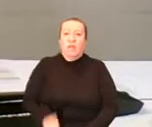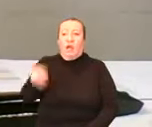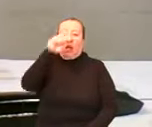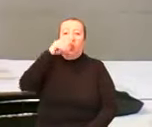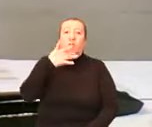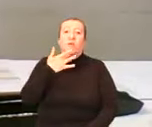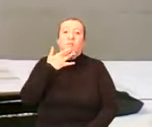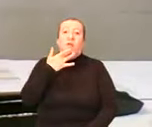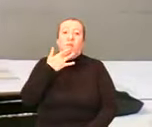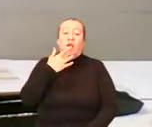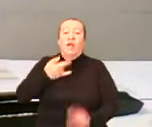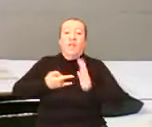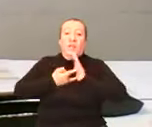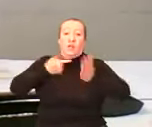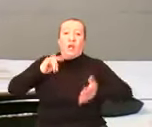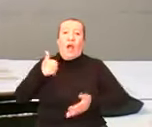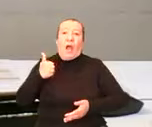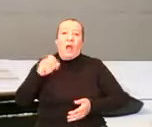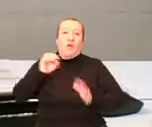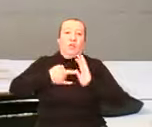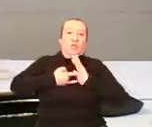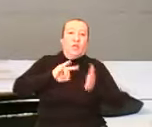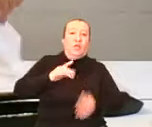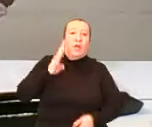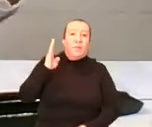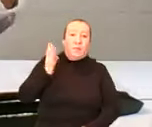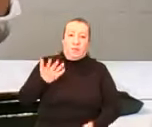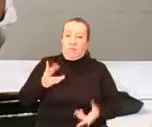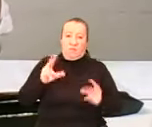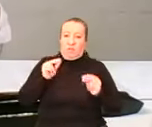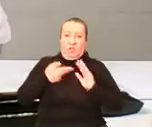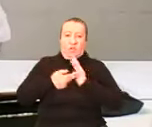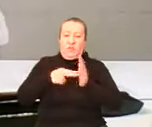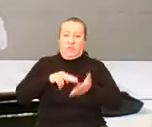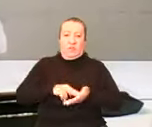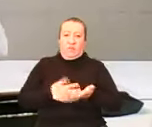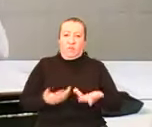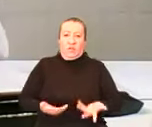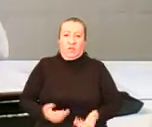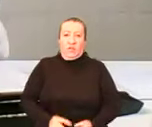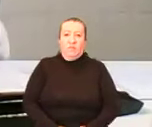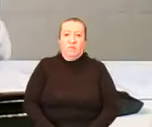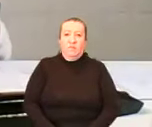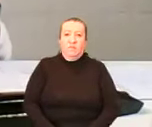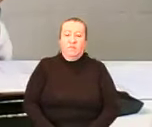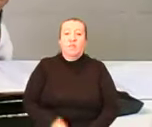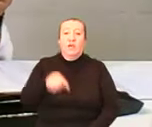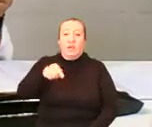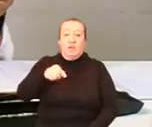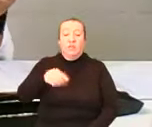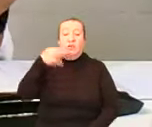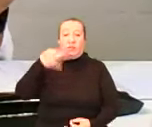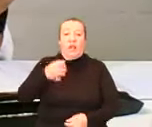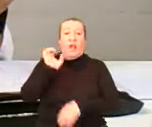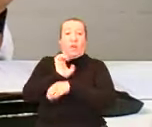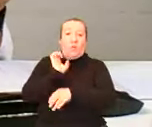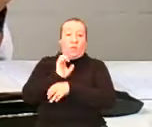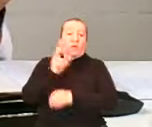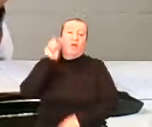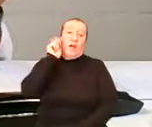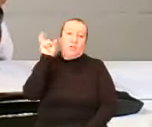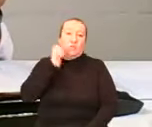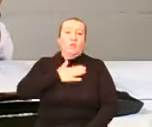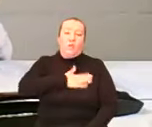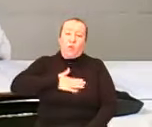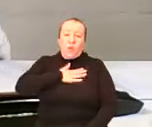A, la tecnología B, no significa que hubo corrupción. Y esto lo ratifica las Naciones Unidas. Escuche Ecuador, escuchen jóvenes,